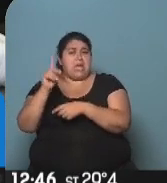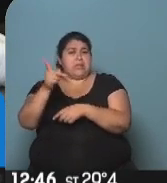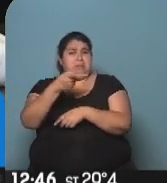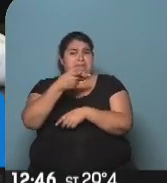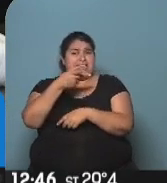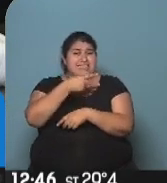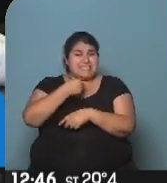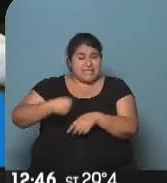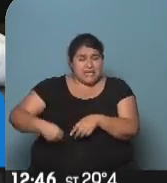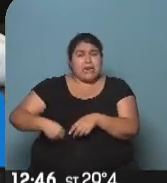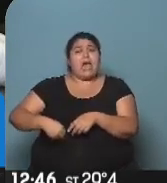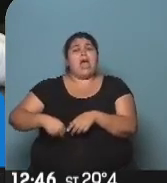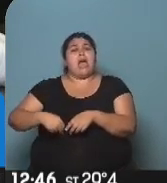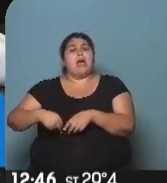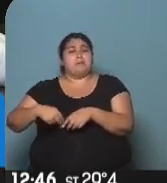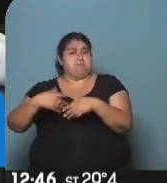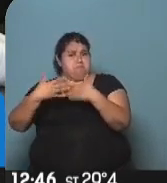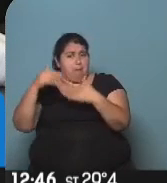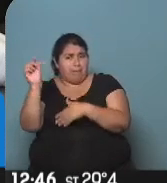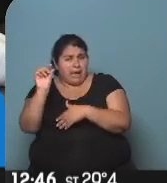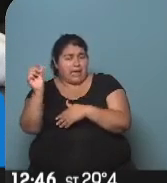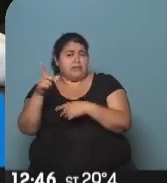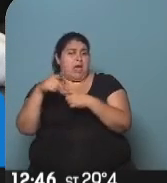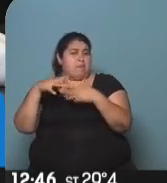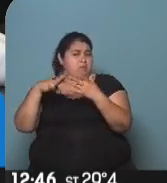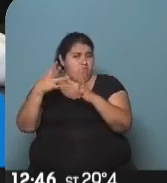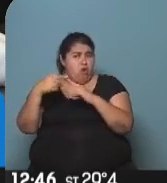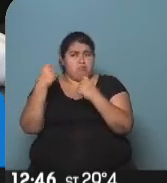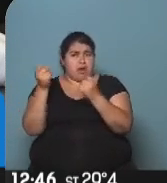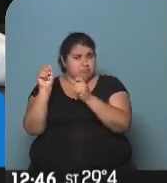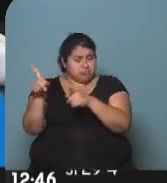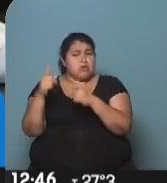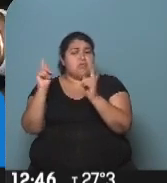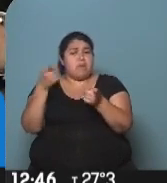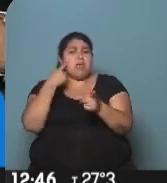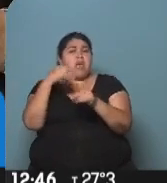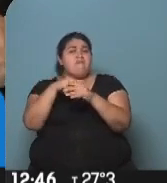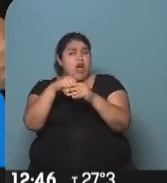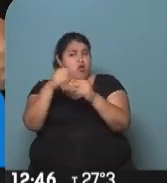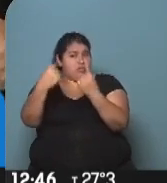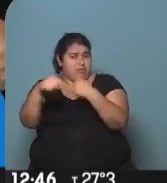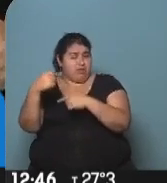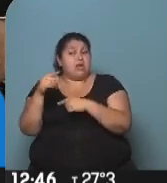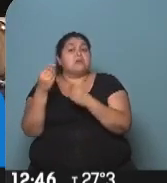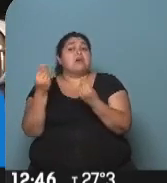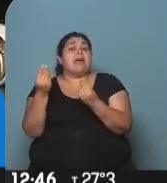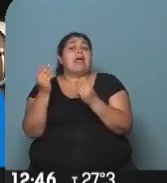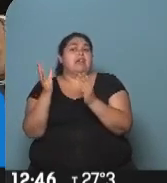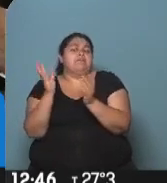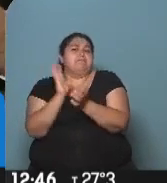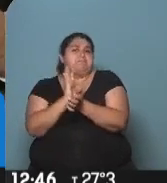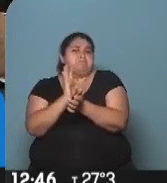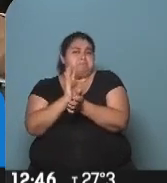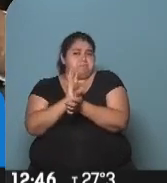los préstamos y algunos mecanismos de swap entre bancos centrales que han llevado a que ellos queden